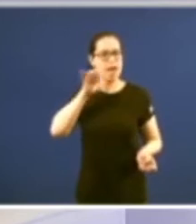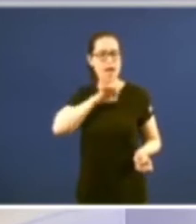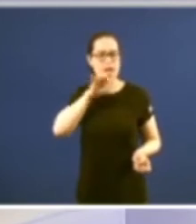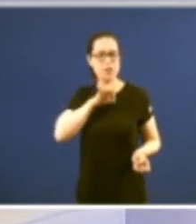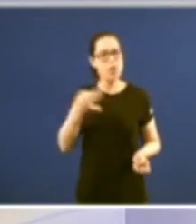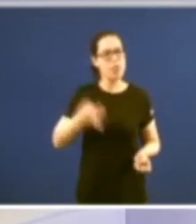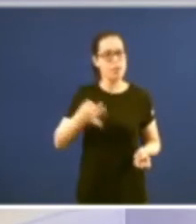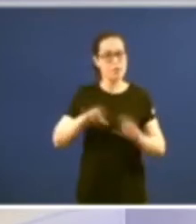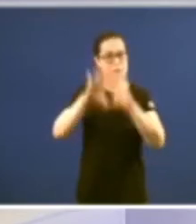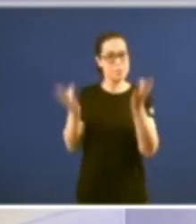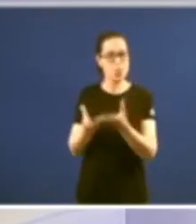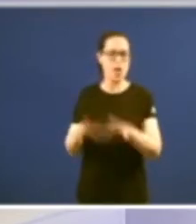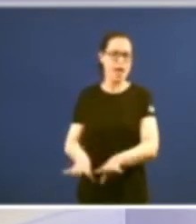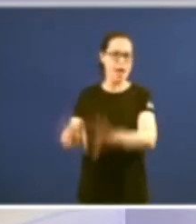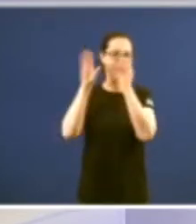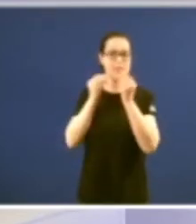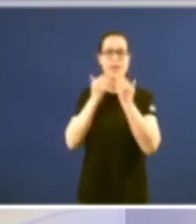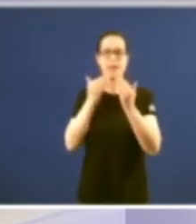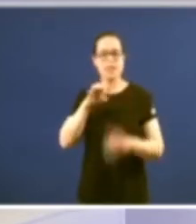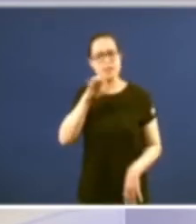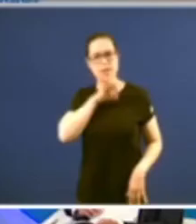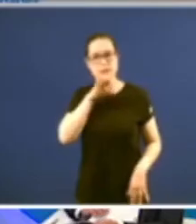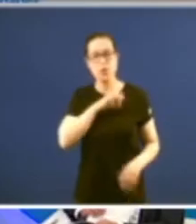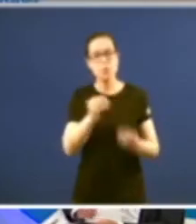entender o mundo moitas grazas